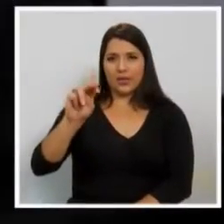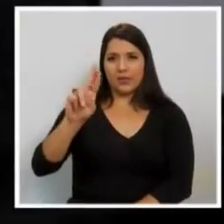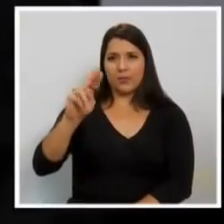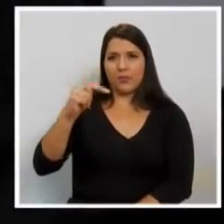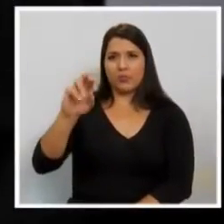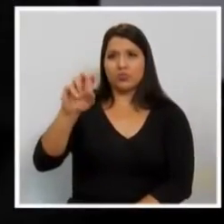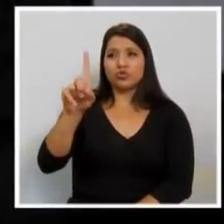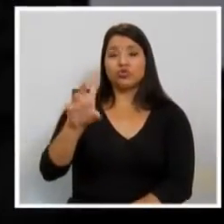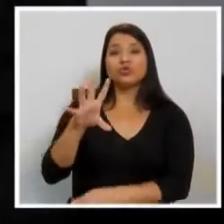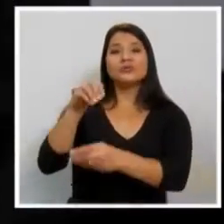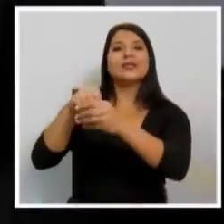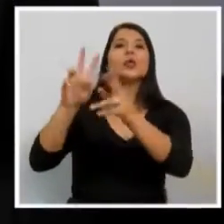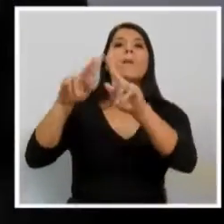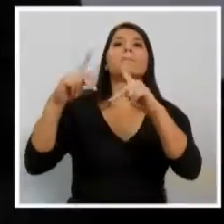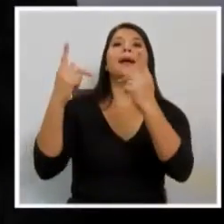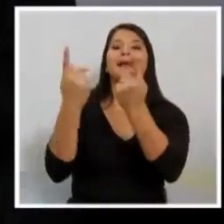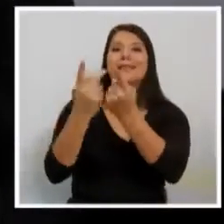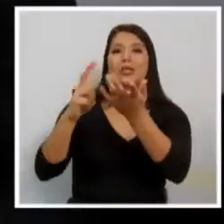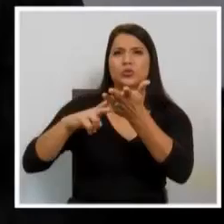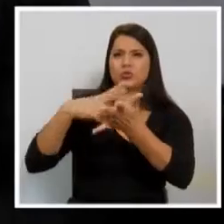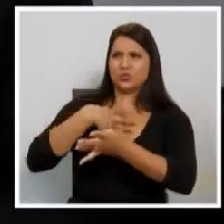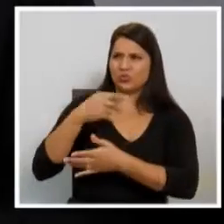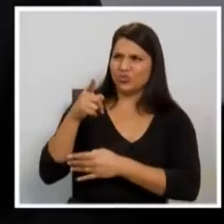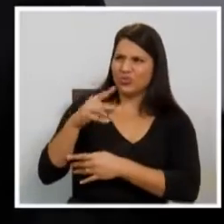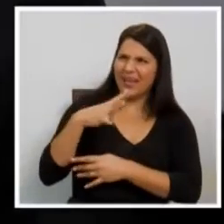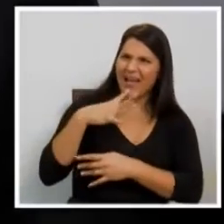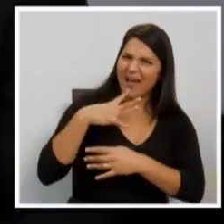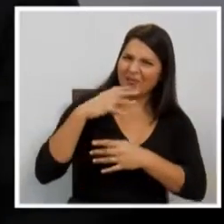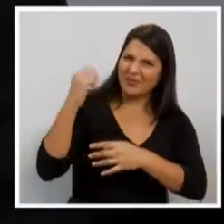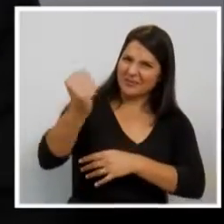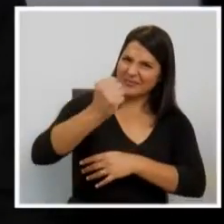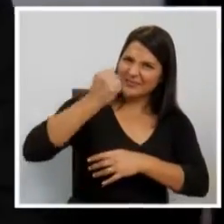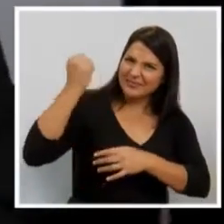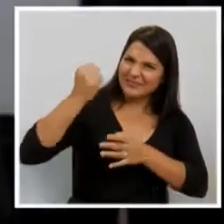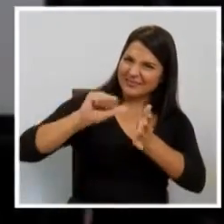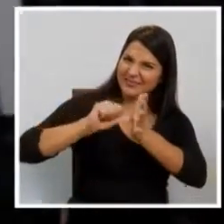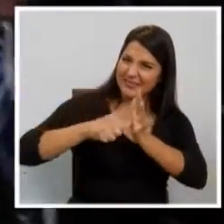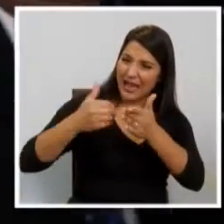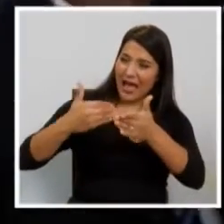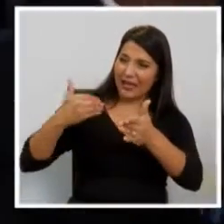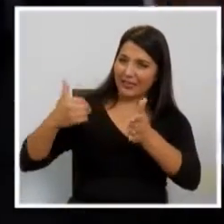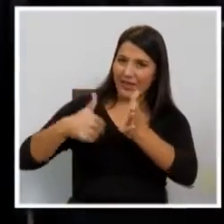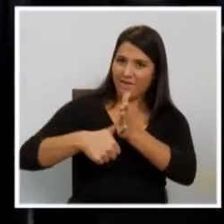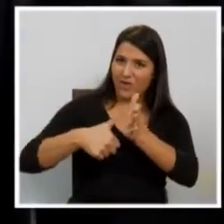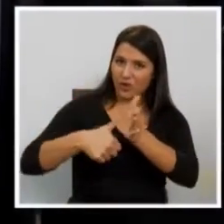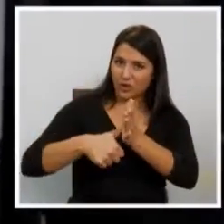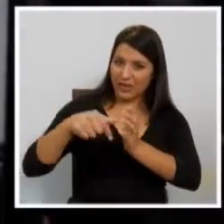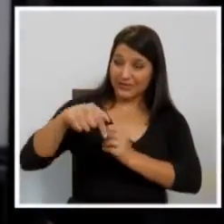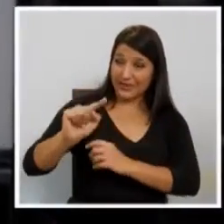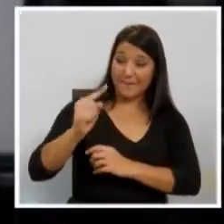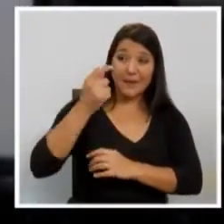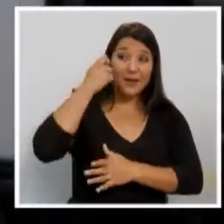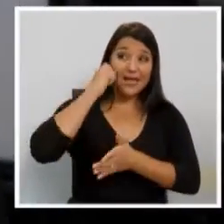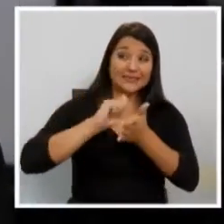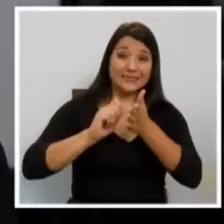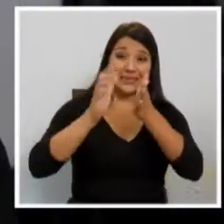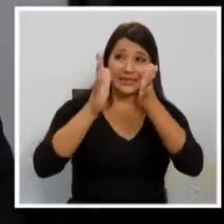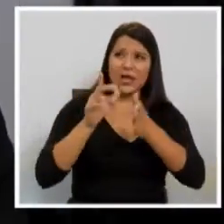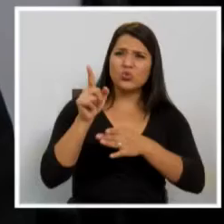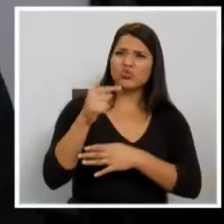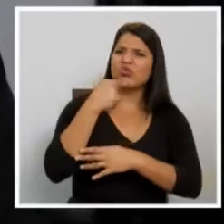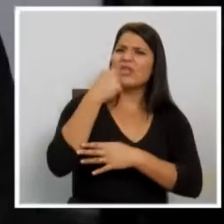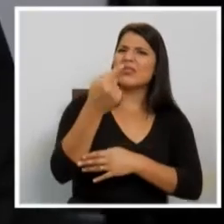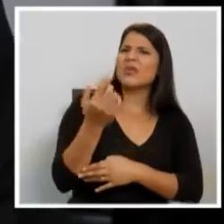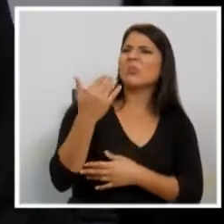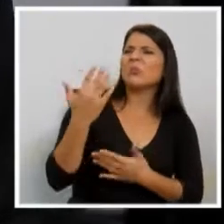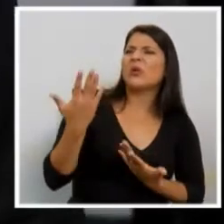Nacional. Don Walter, hacía usted un señalamiento muy fuerte antes de lo que fue la votación de esta primera secretaría, aduciendo a qué o